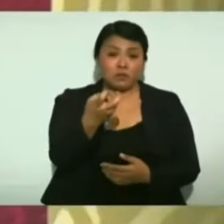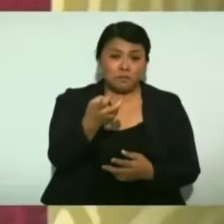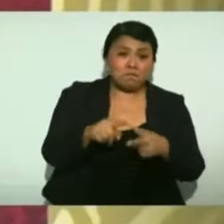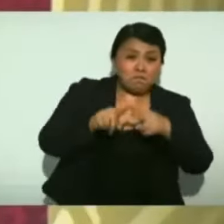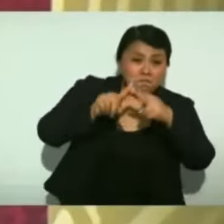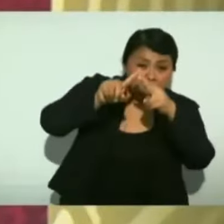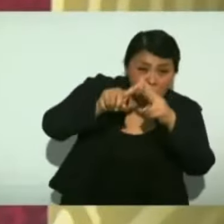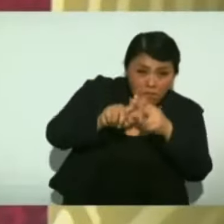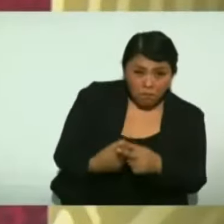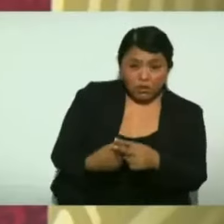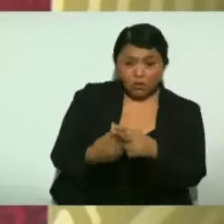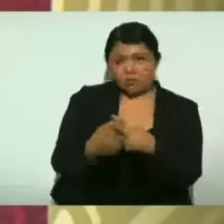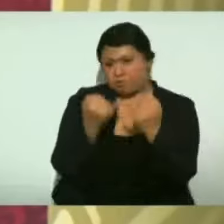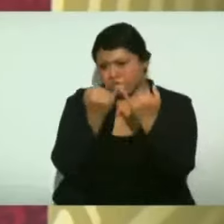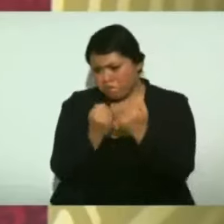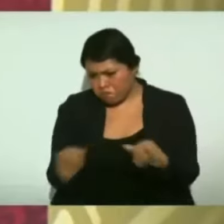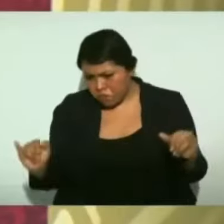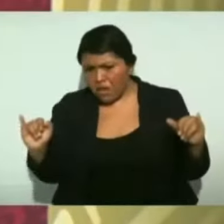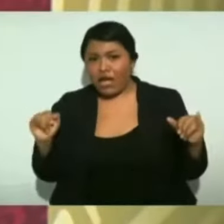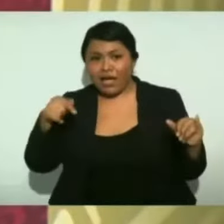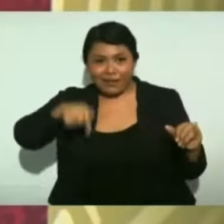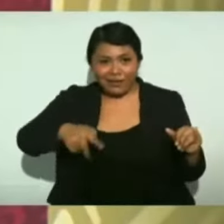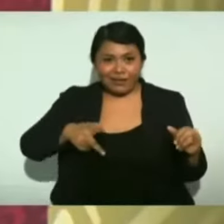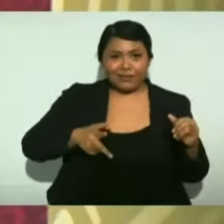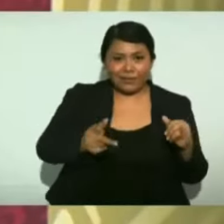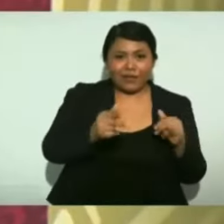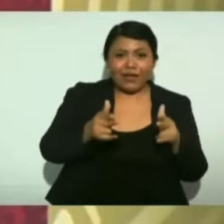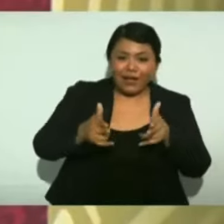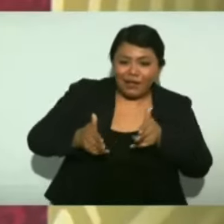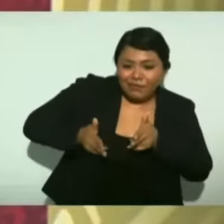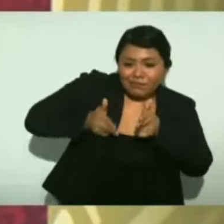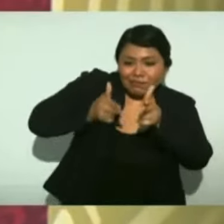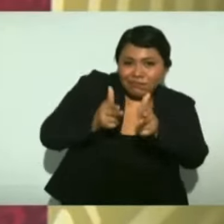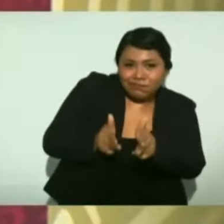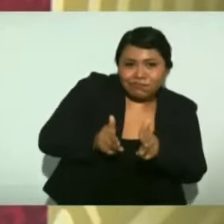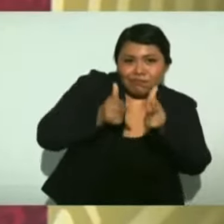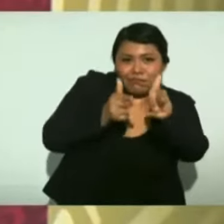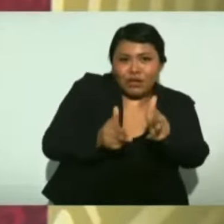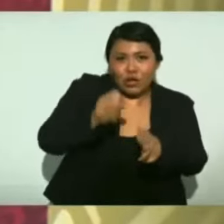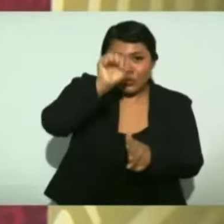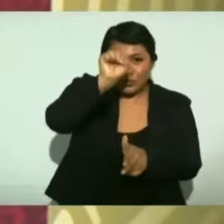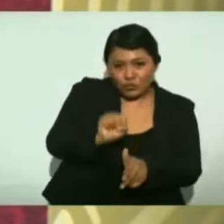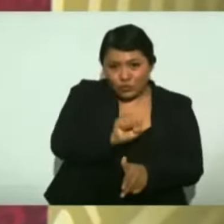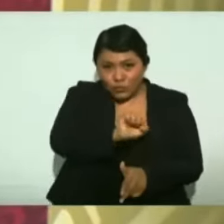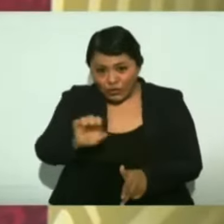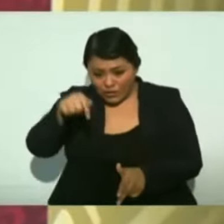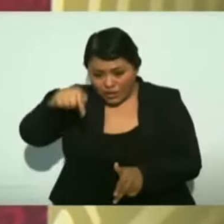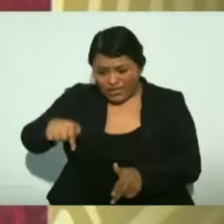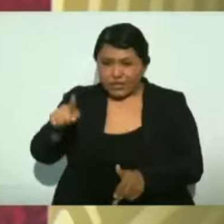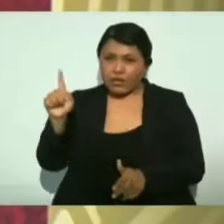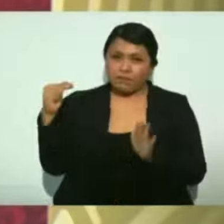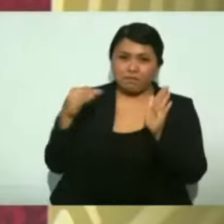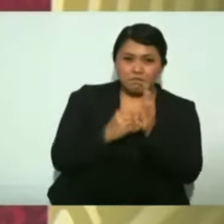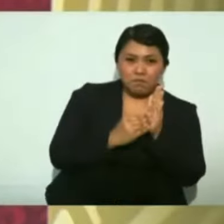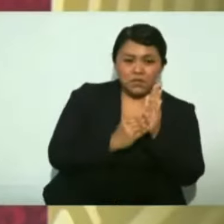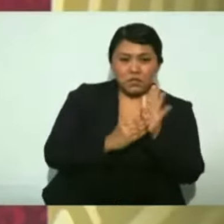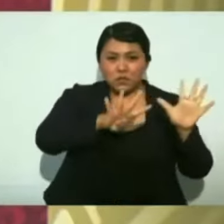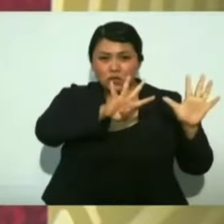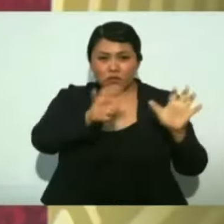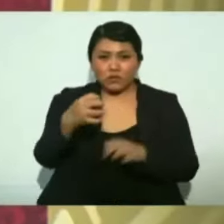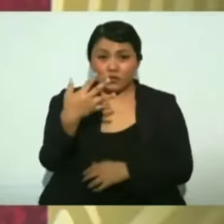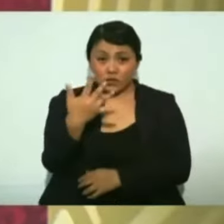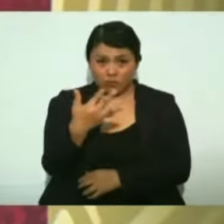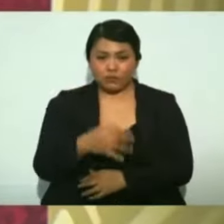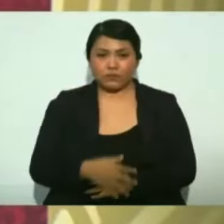inauguró el ferrocarril del sureste en 1950. Y